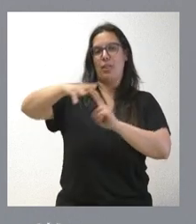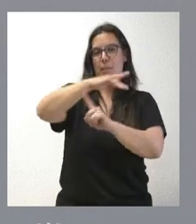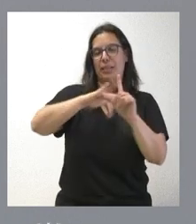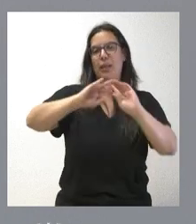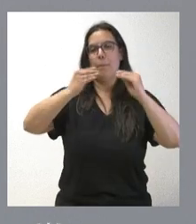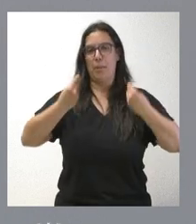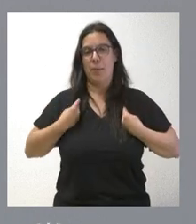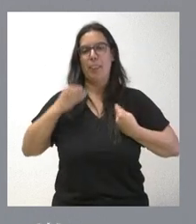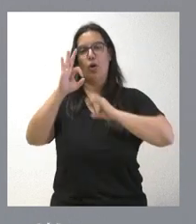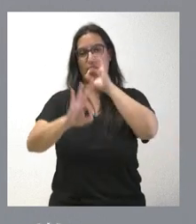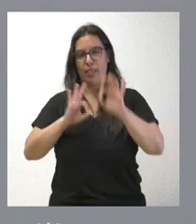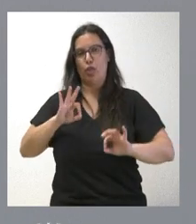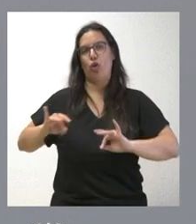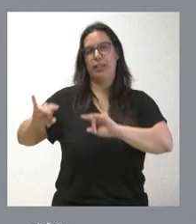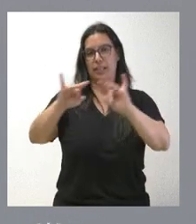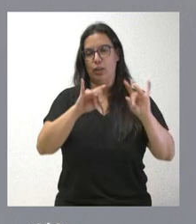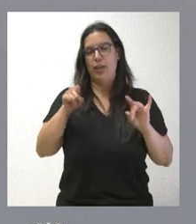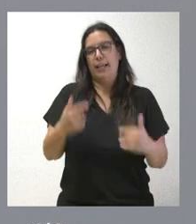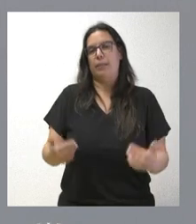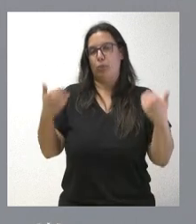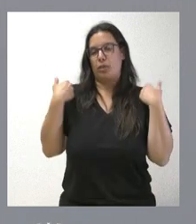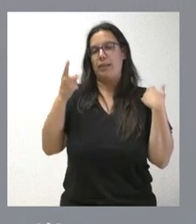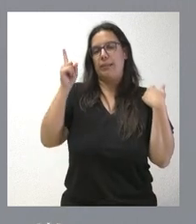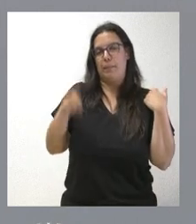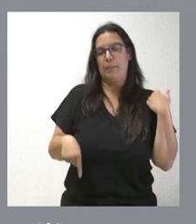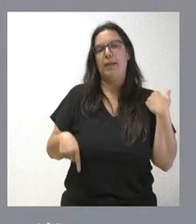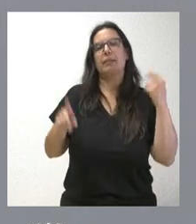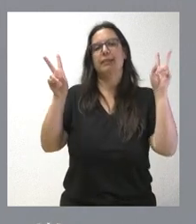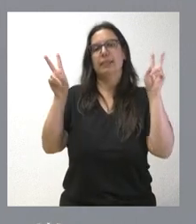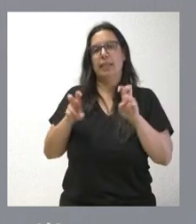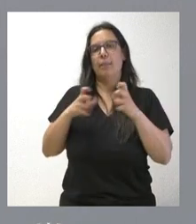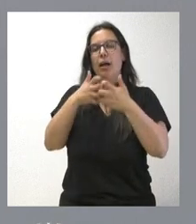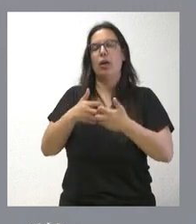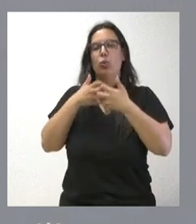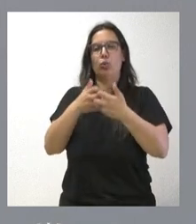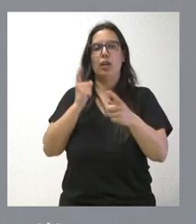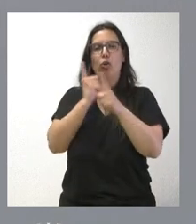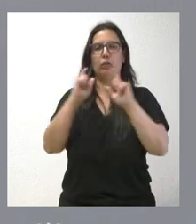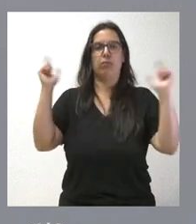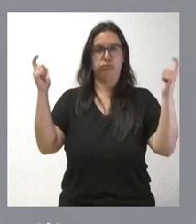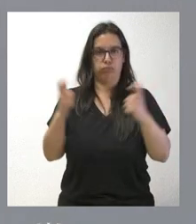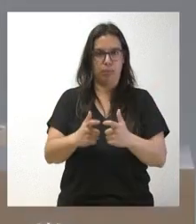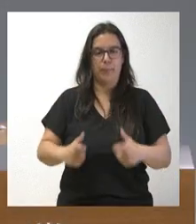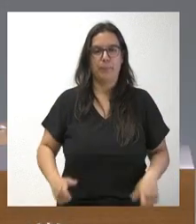Vivienda y Ordenación del Territorio, como su nombre indica, que es la que es competente también en materia de lucha contra la explotación y el reto demográfico.